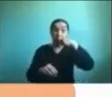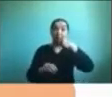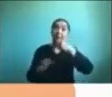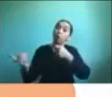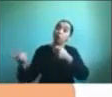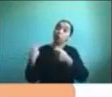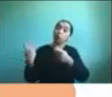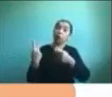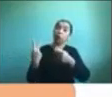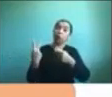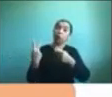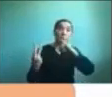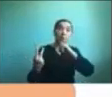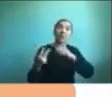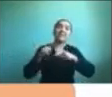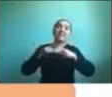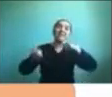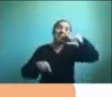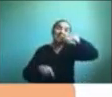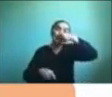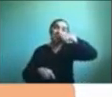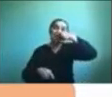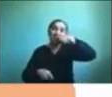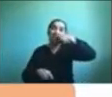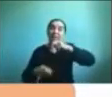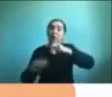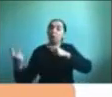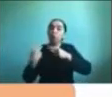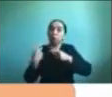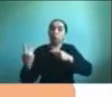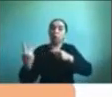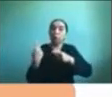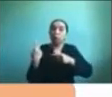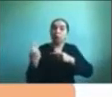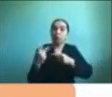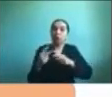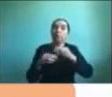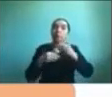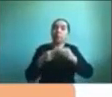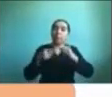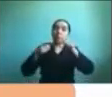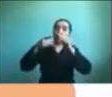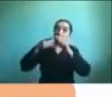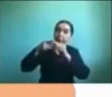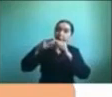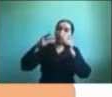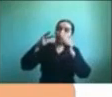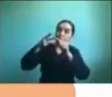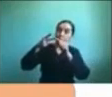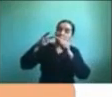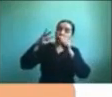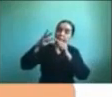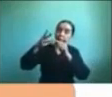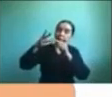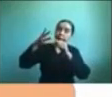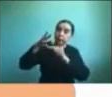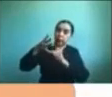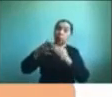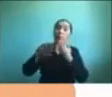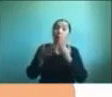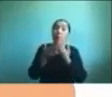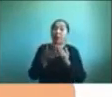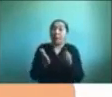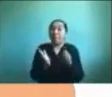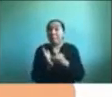y vamos siguiendo estos pasos en estas imágenes para que lo vaya aprendiendo después cuando ya se quiera complejizar